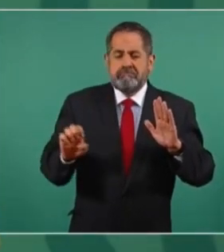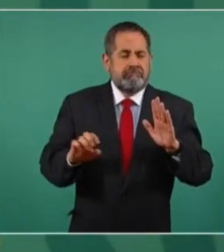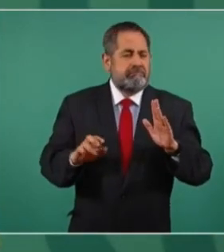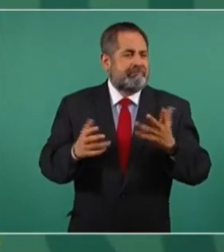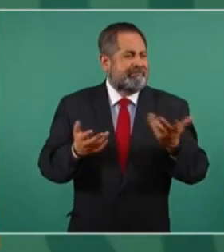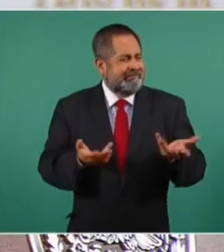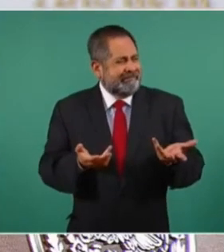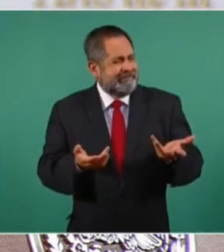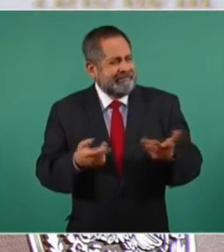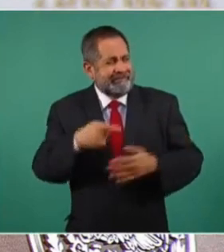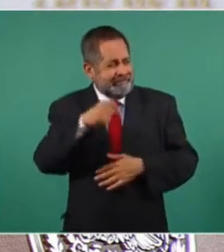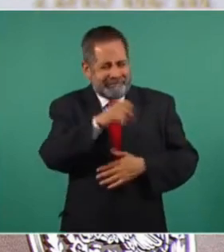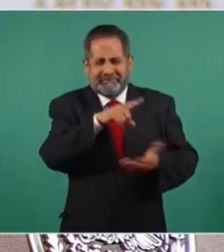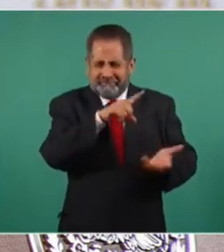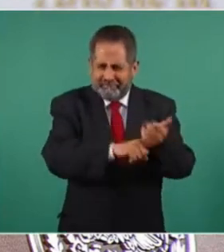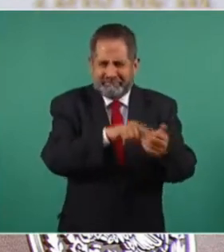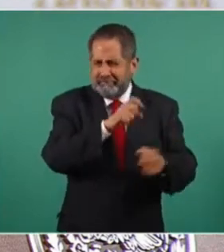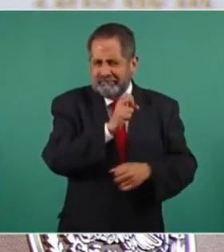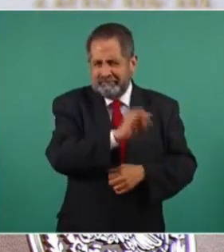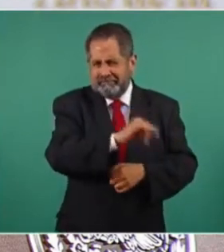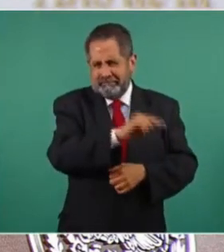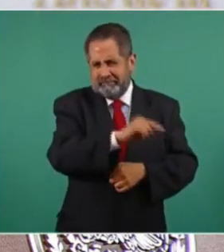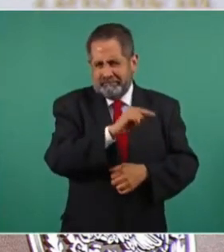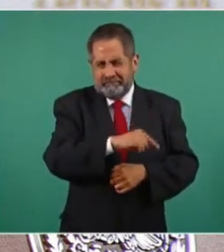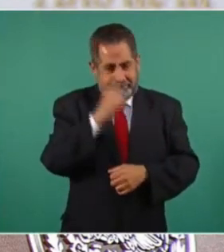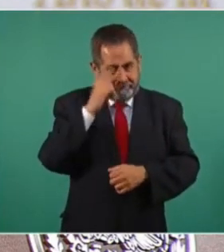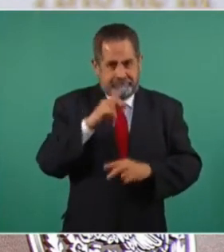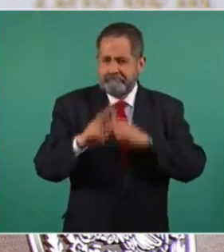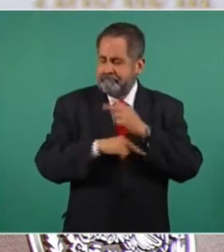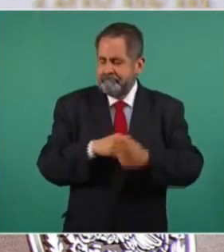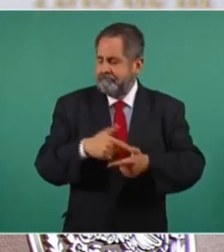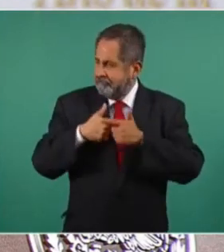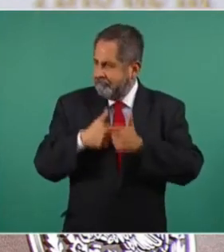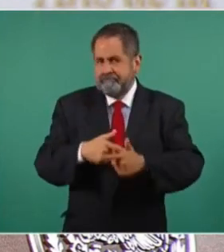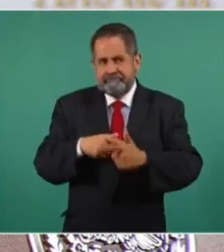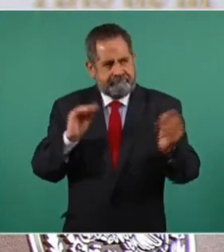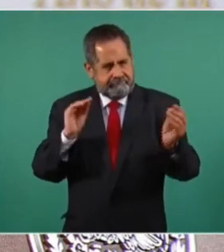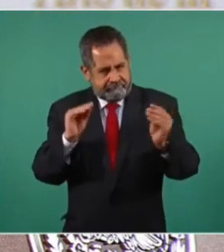Eso es lo que está en el fondo del debate, y lo vamos a seguir dando,